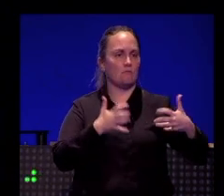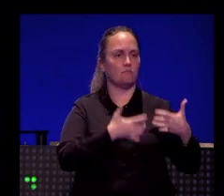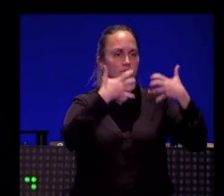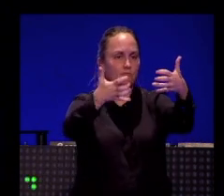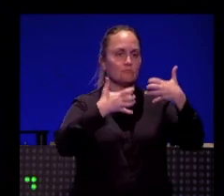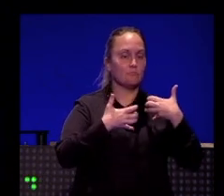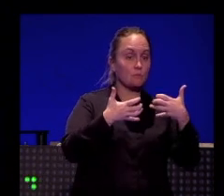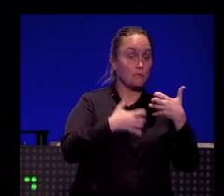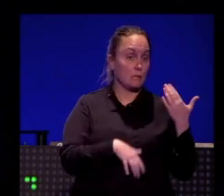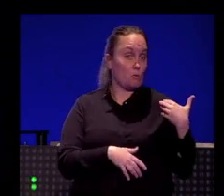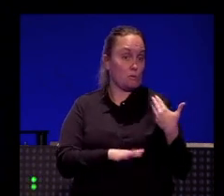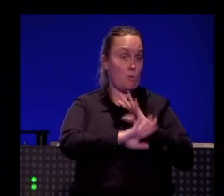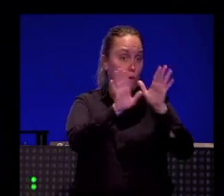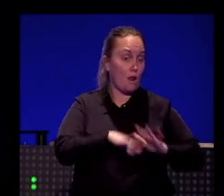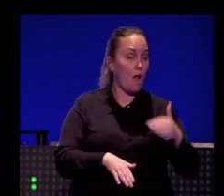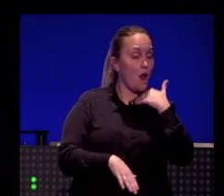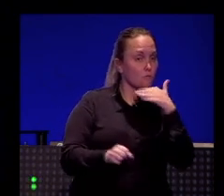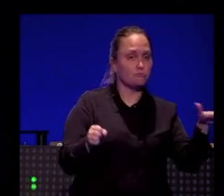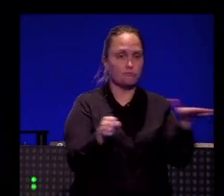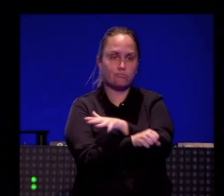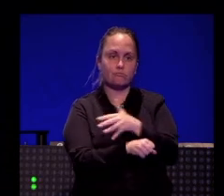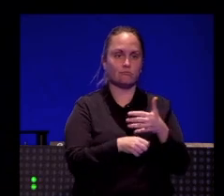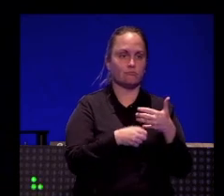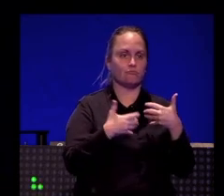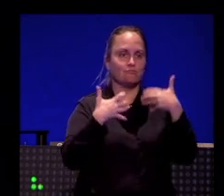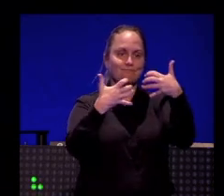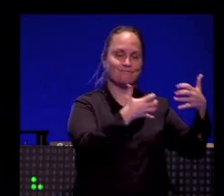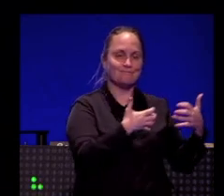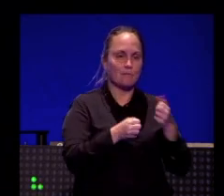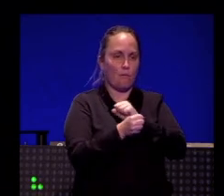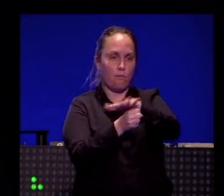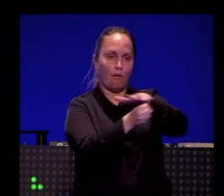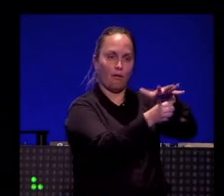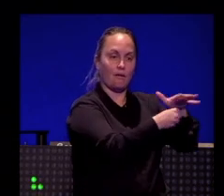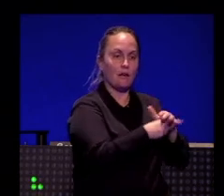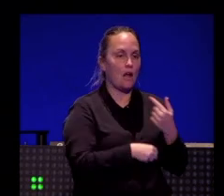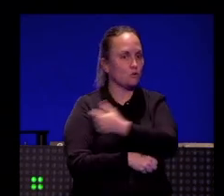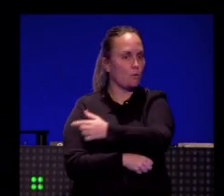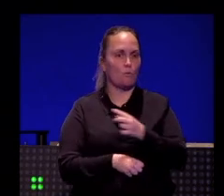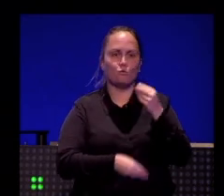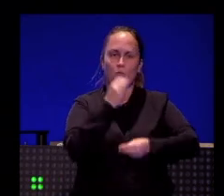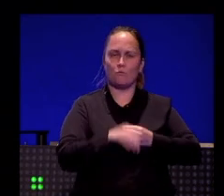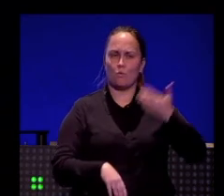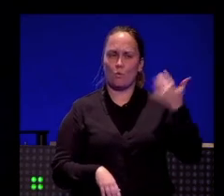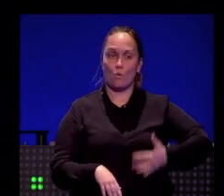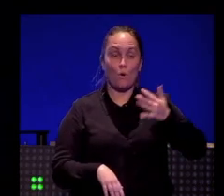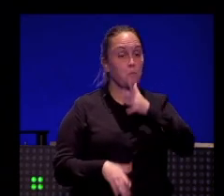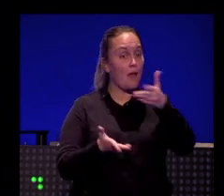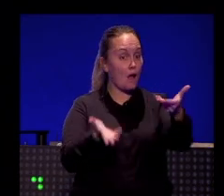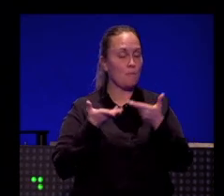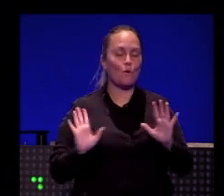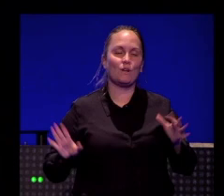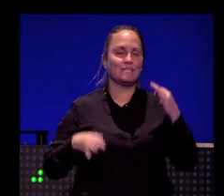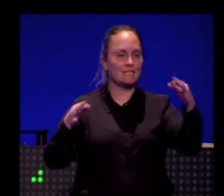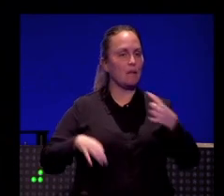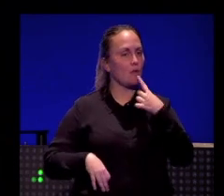para informaciones de última hora. Y nosotros trabajamos muchísimo con esta herramienta porque nos ayuda mucho. Pero como yo siempre digo,